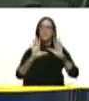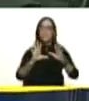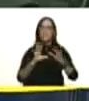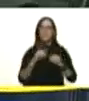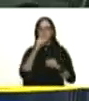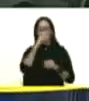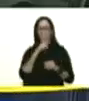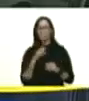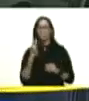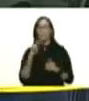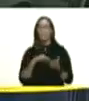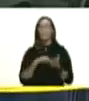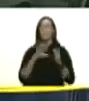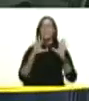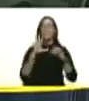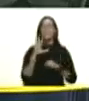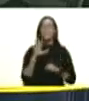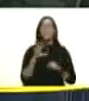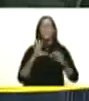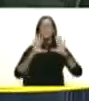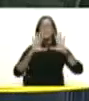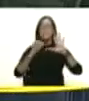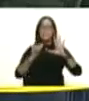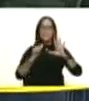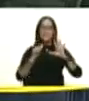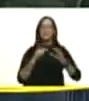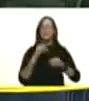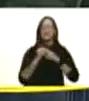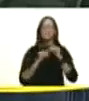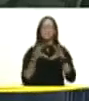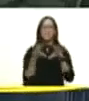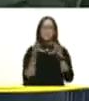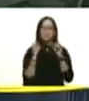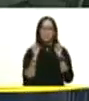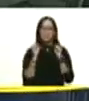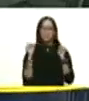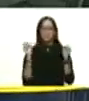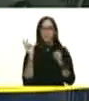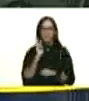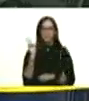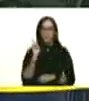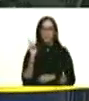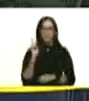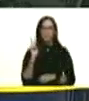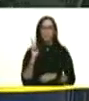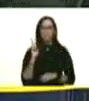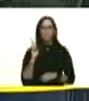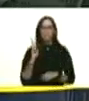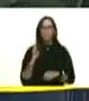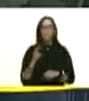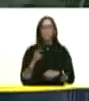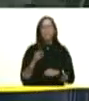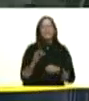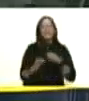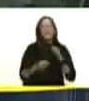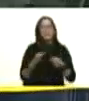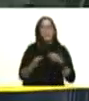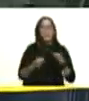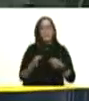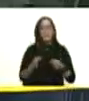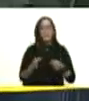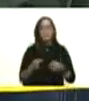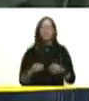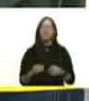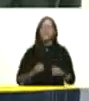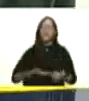2015 16 origina sequía en Venezuela ir adelante como usted lo indica y